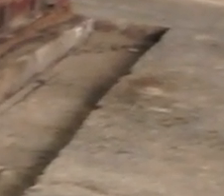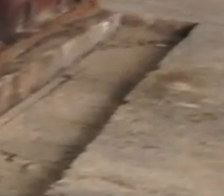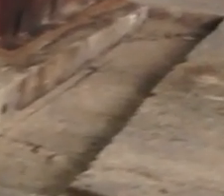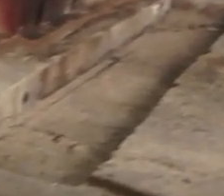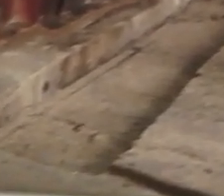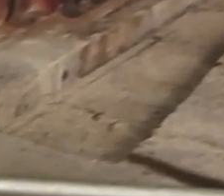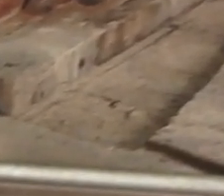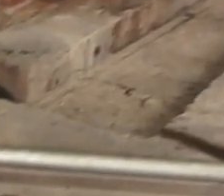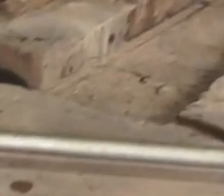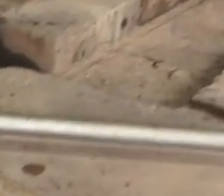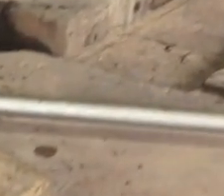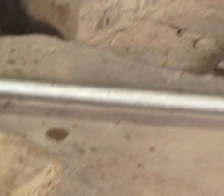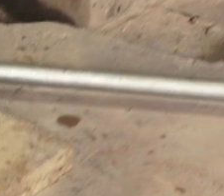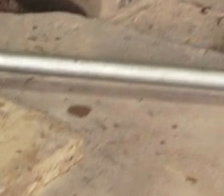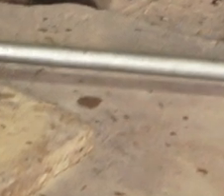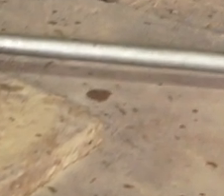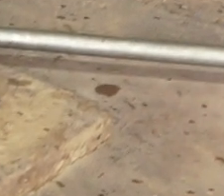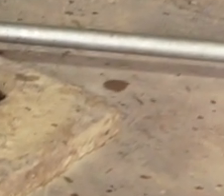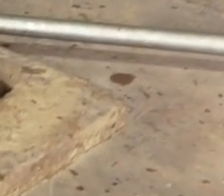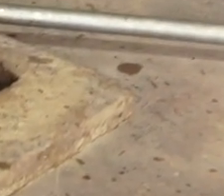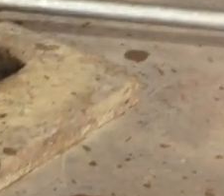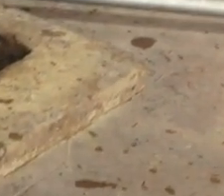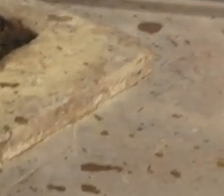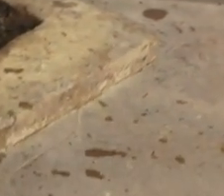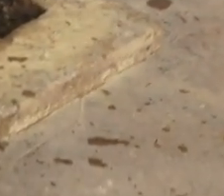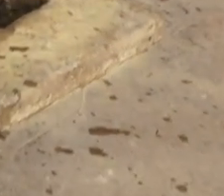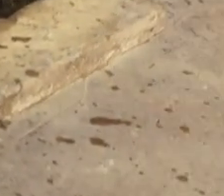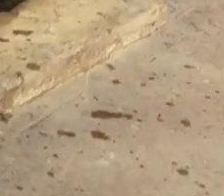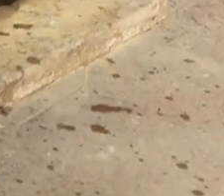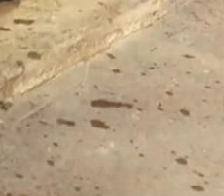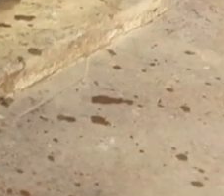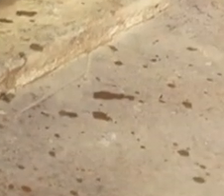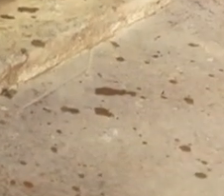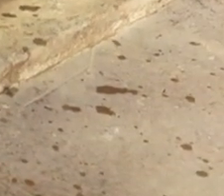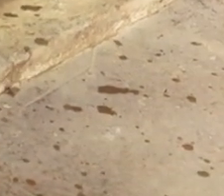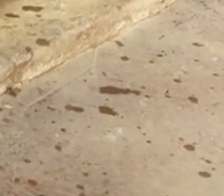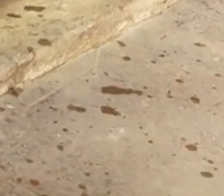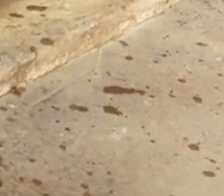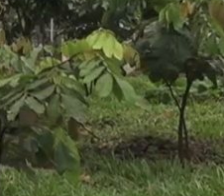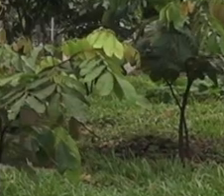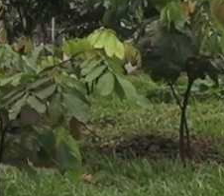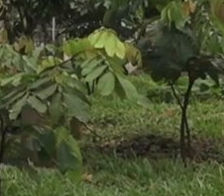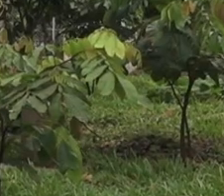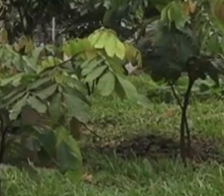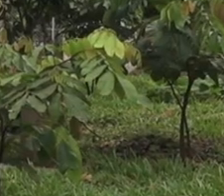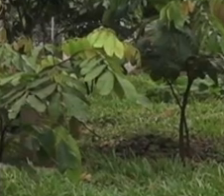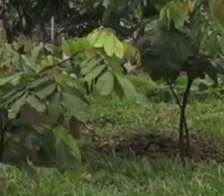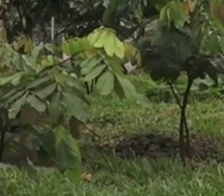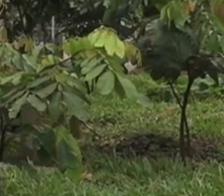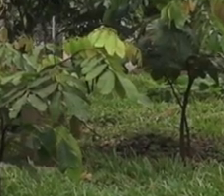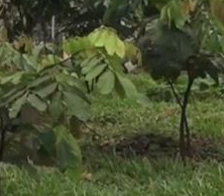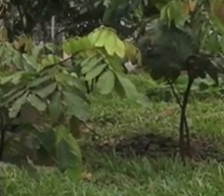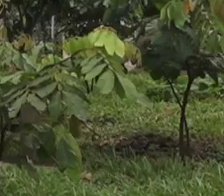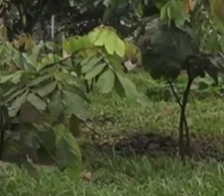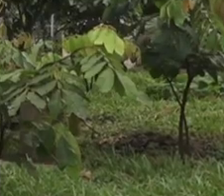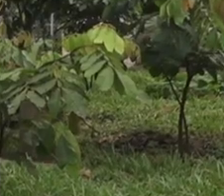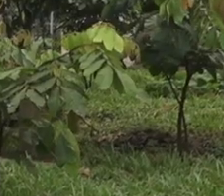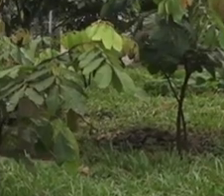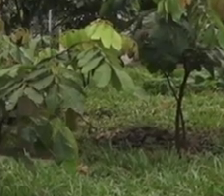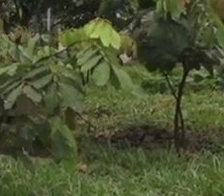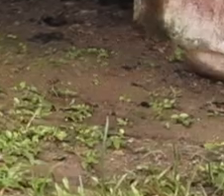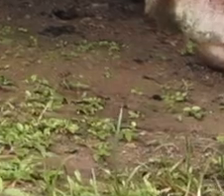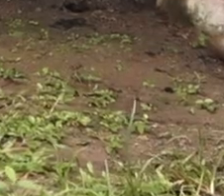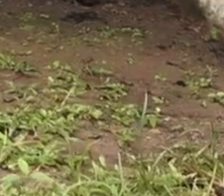el conflicto armado en Guatemala durante los años 1960 a 1996 y es pionera en la